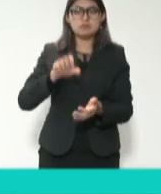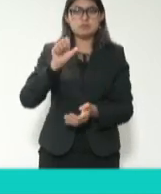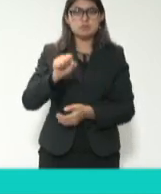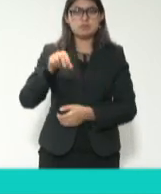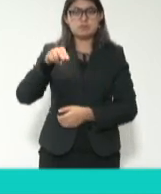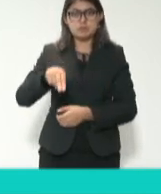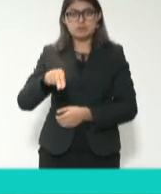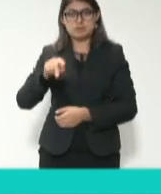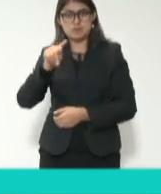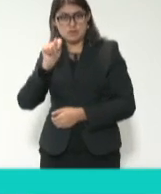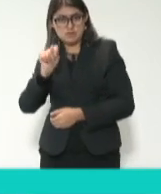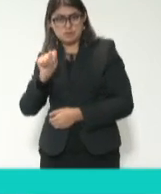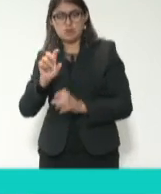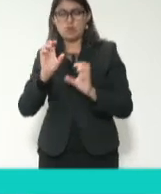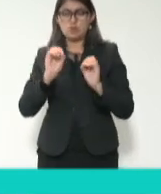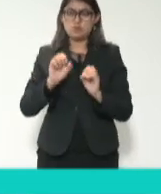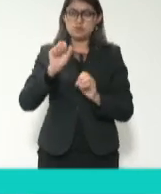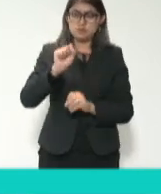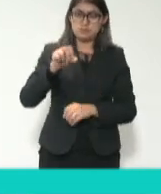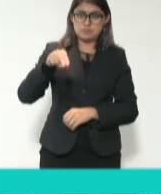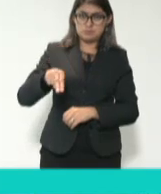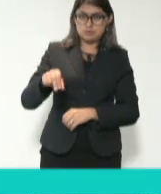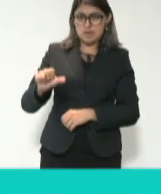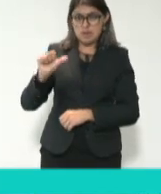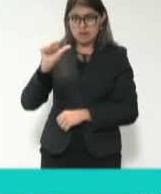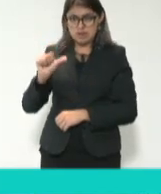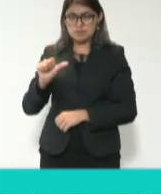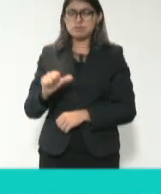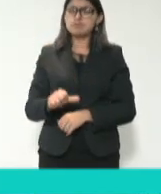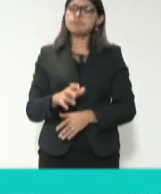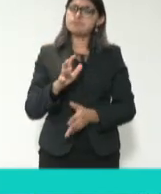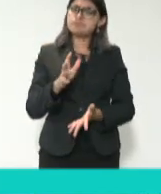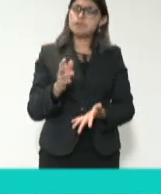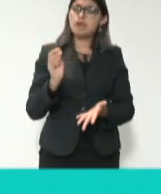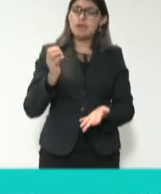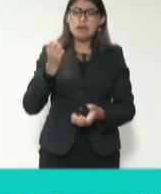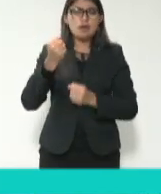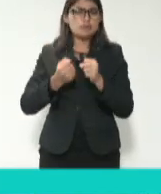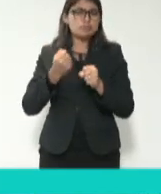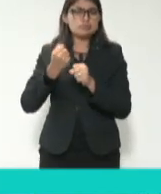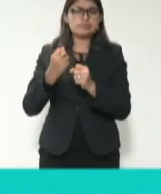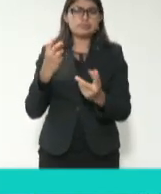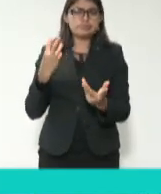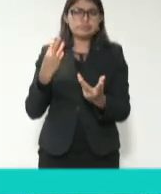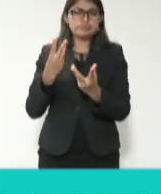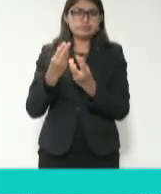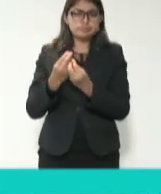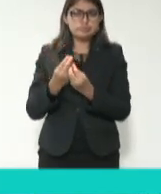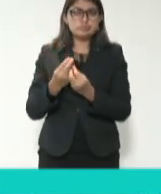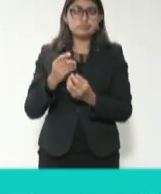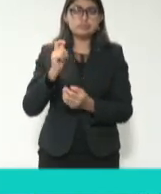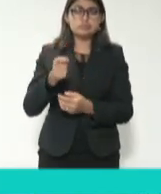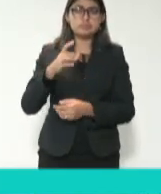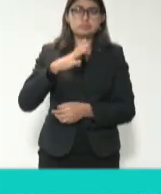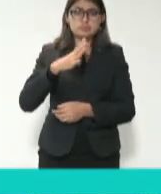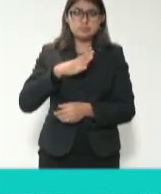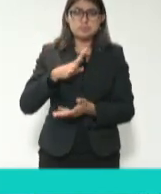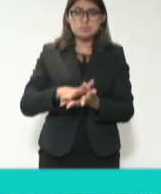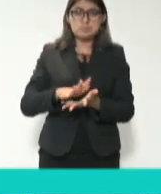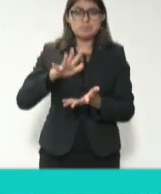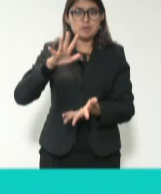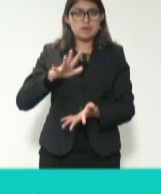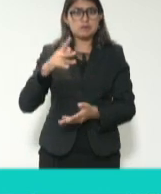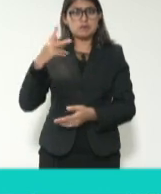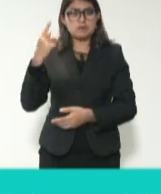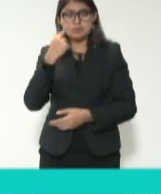Anticorrupción? ¿Ha habido en los últimos años mayor conciencia gubernamental ciudadana en torno a los beneficios